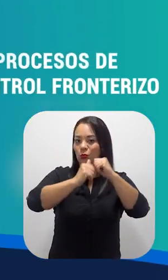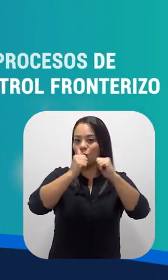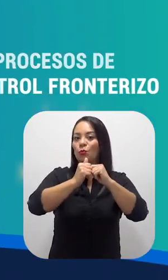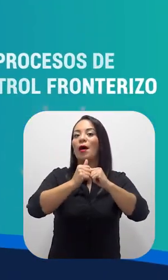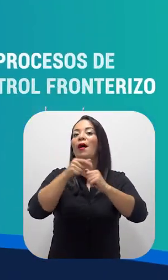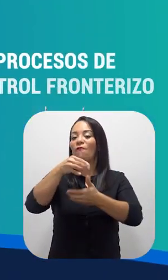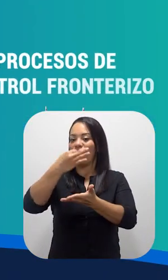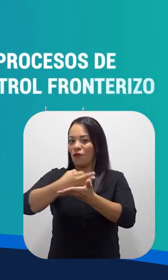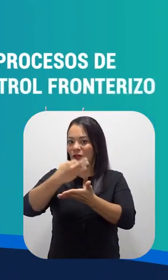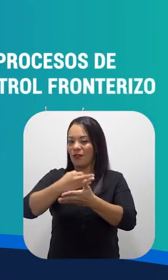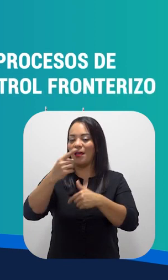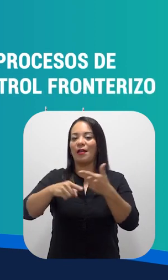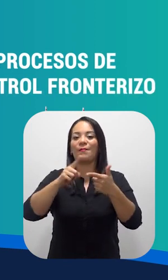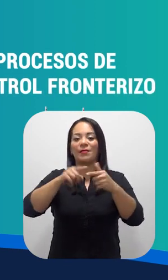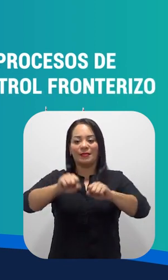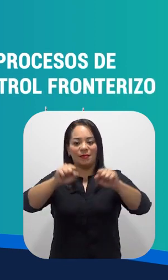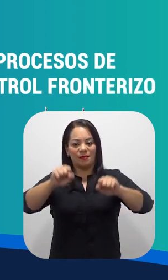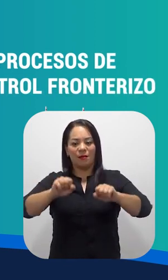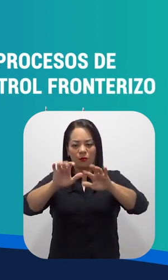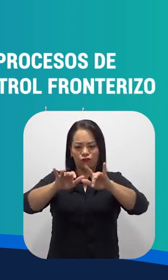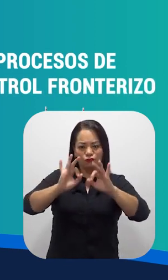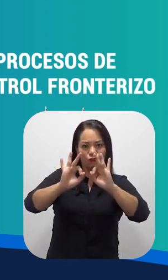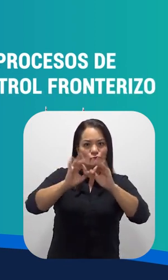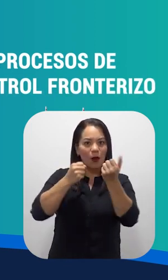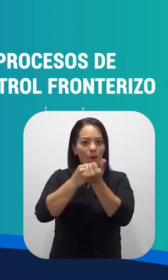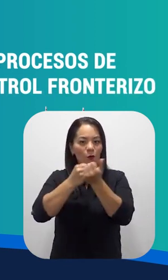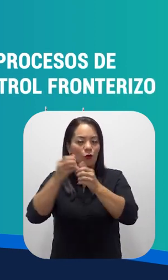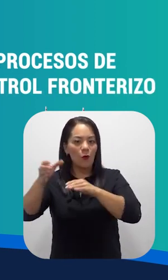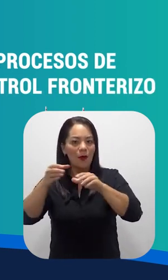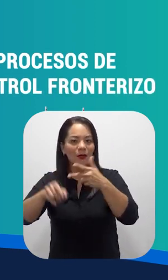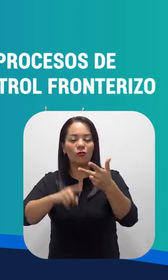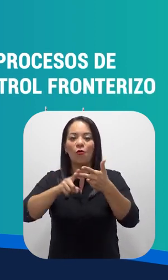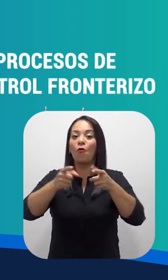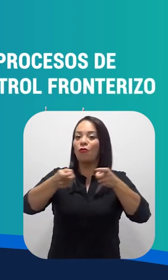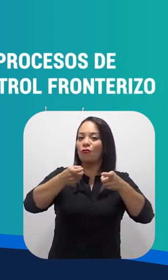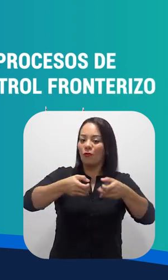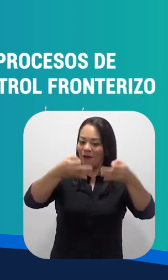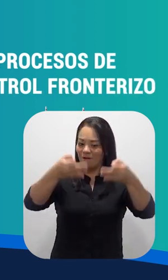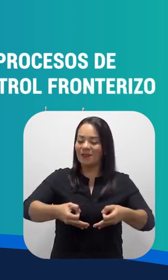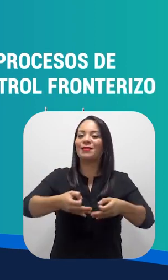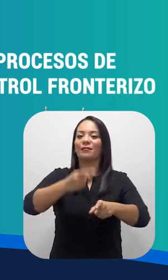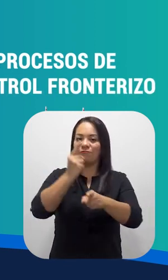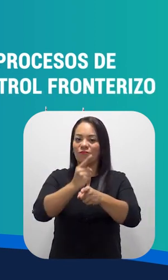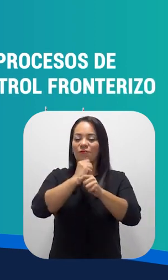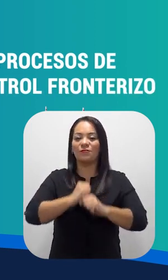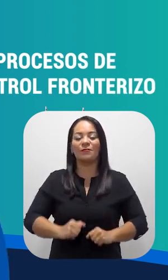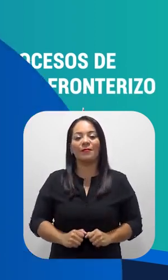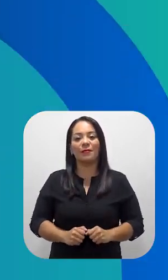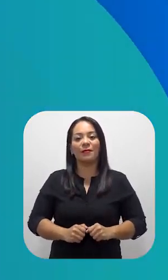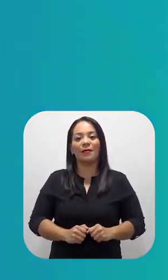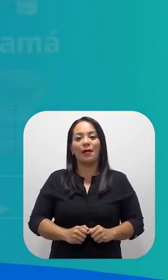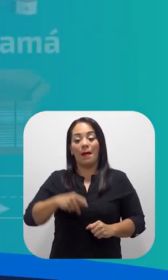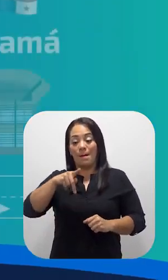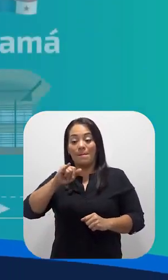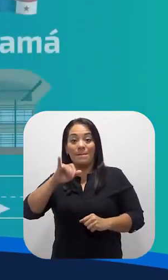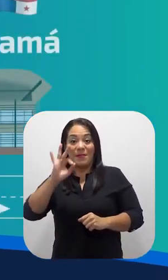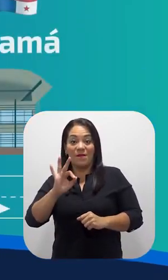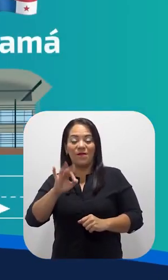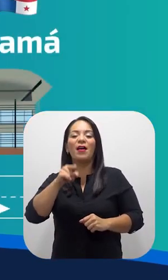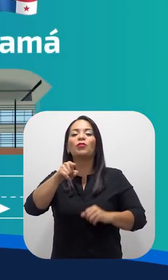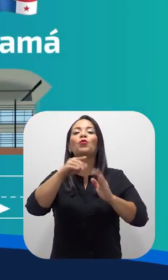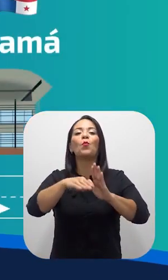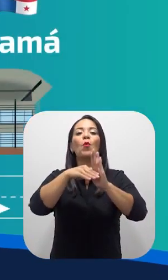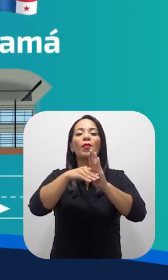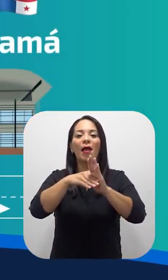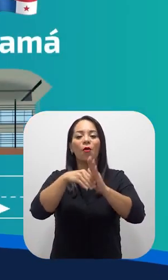infraestructura fronteriza, sistemas informáticos de apoyo al comercio y controles eficientes y eficaces. El PIF se